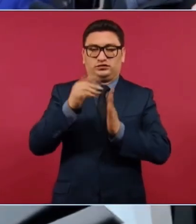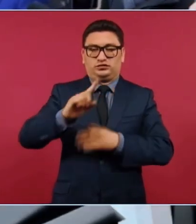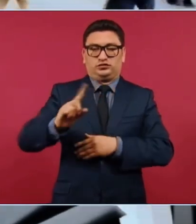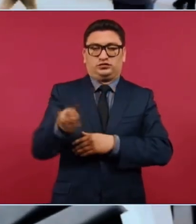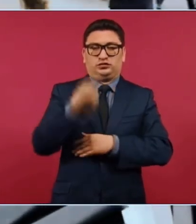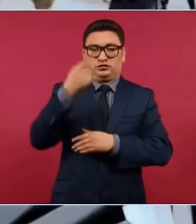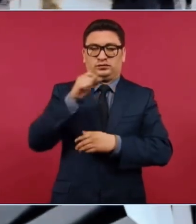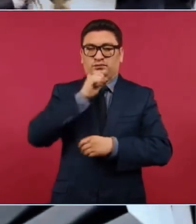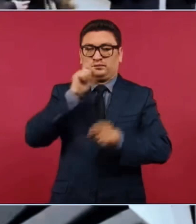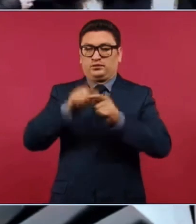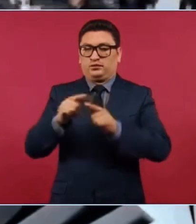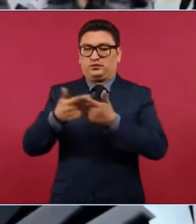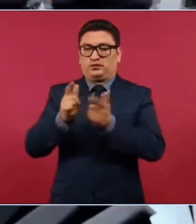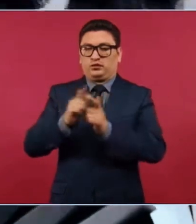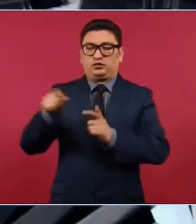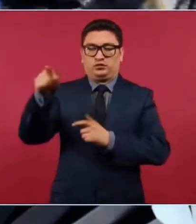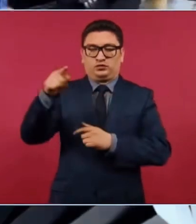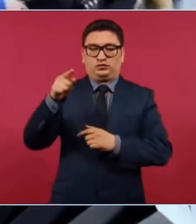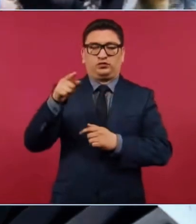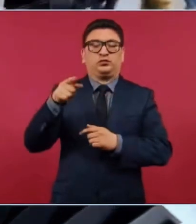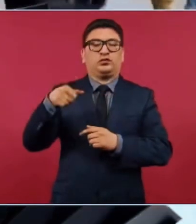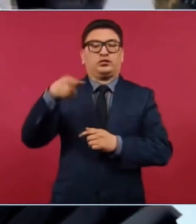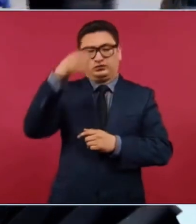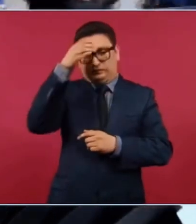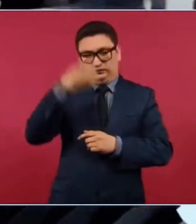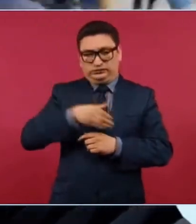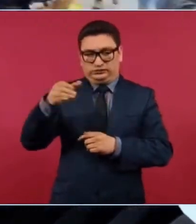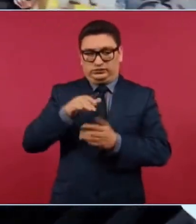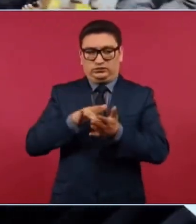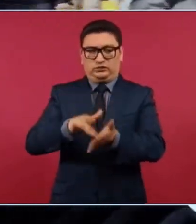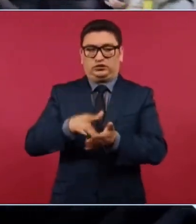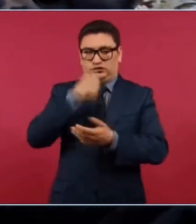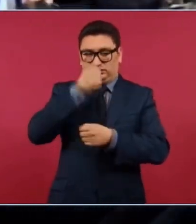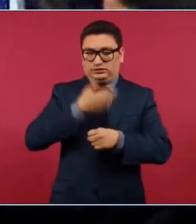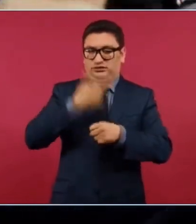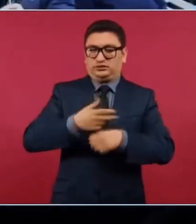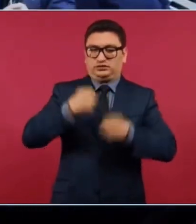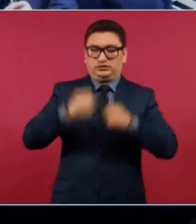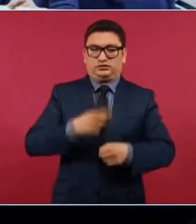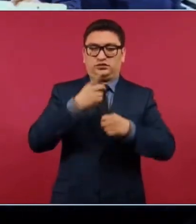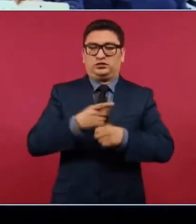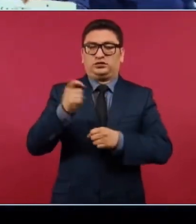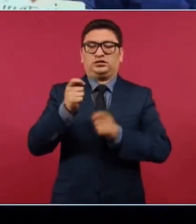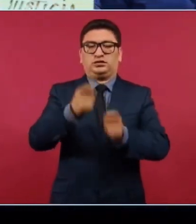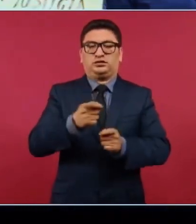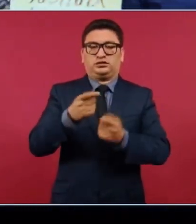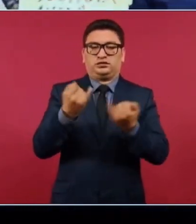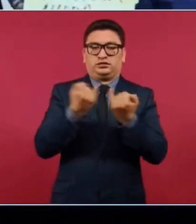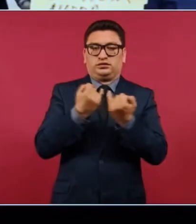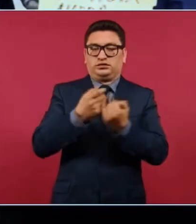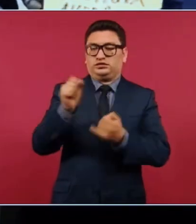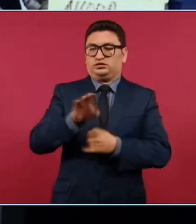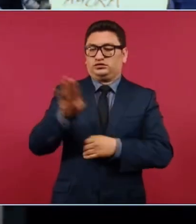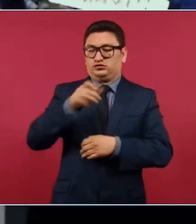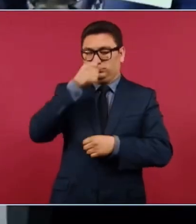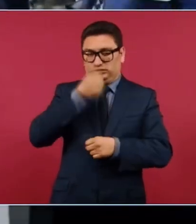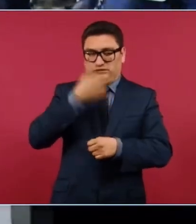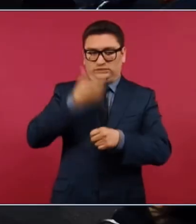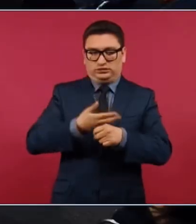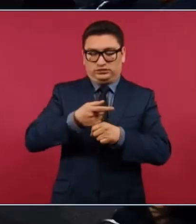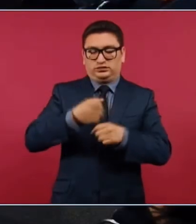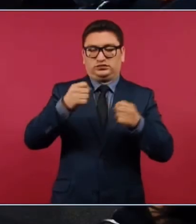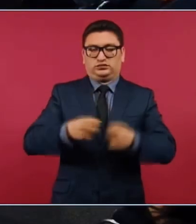de la misma organización criminal. Uno vía a secretario de Seguridad y otro vía a su subsecretario de Seguridad.